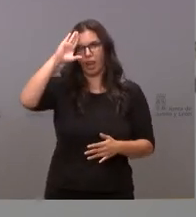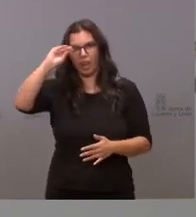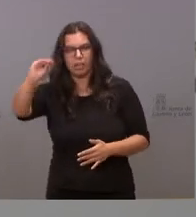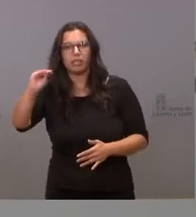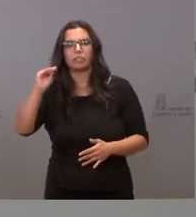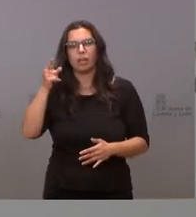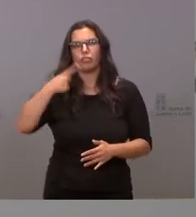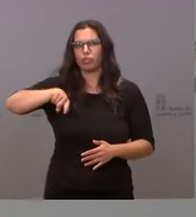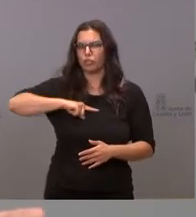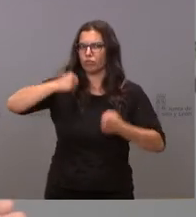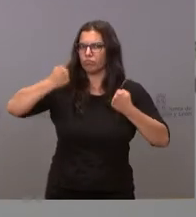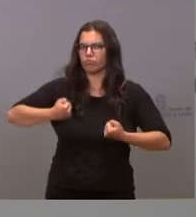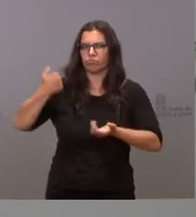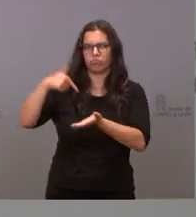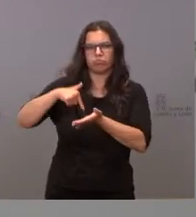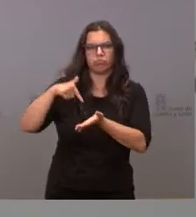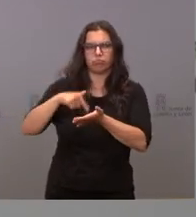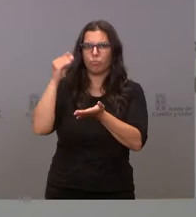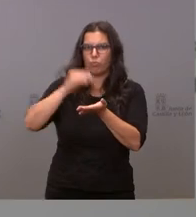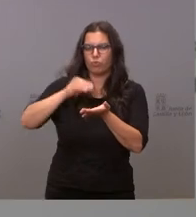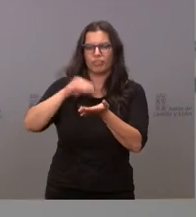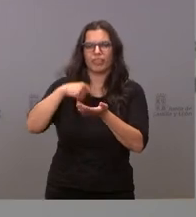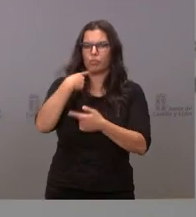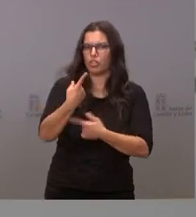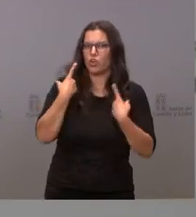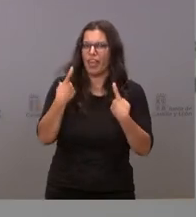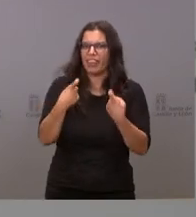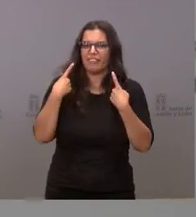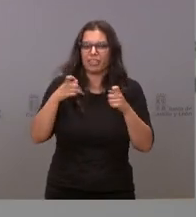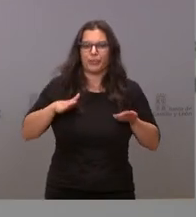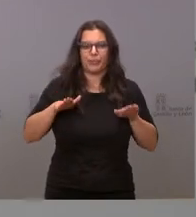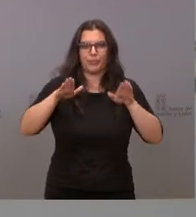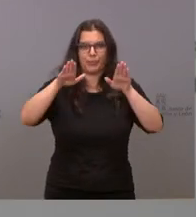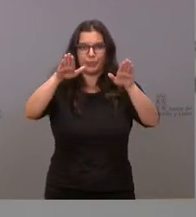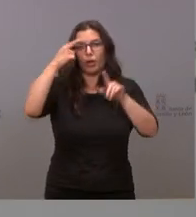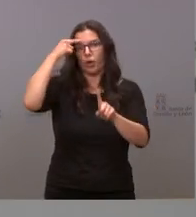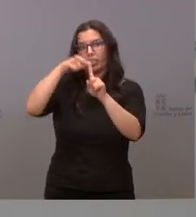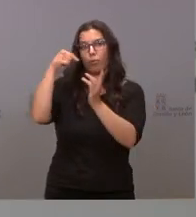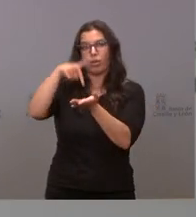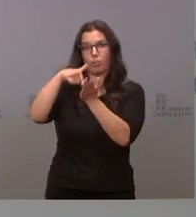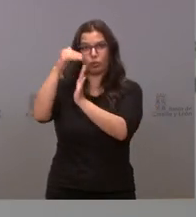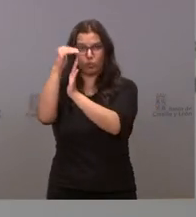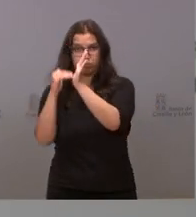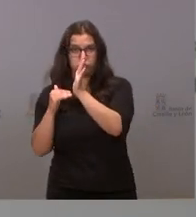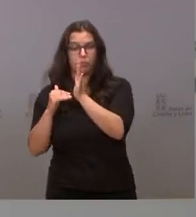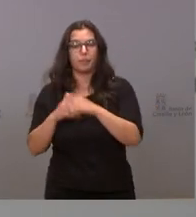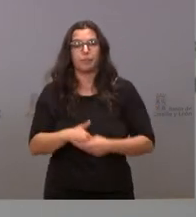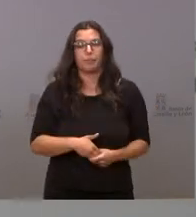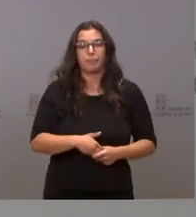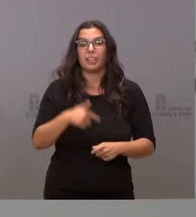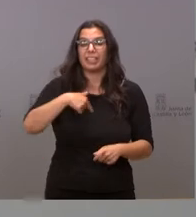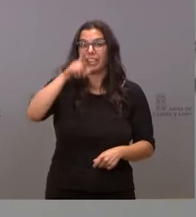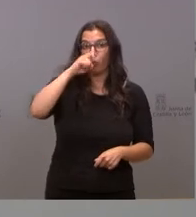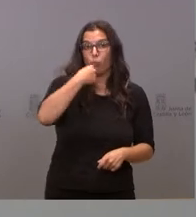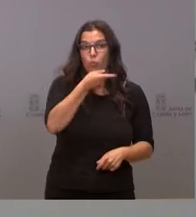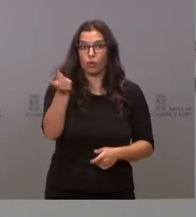hemos insistido en tantas ocasiones, tendente a la bajada de impuestos. Y recuerdo, una vez